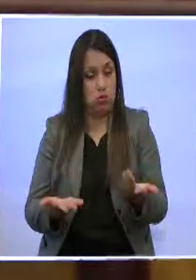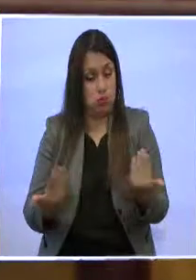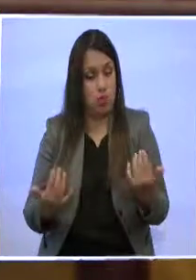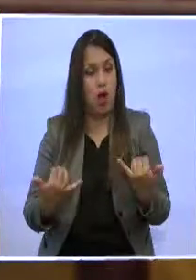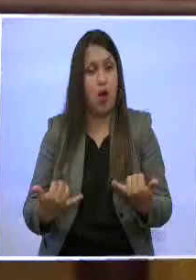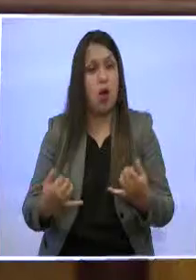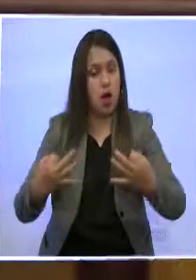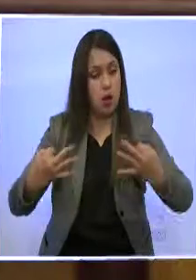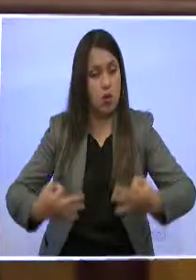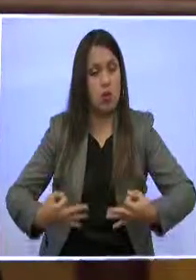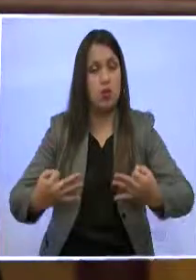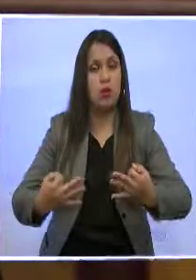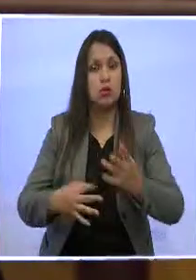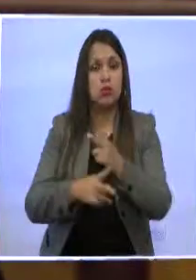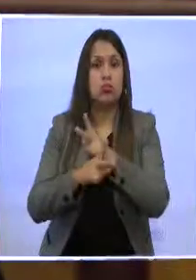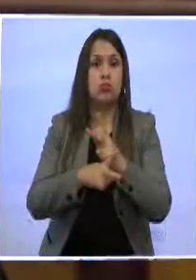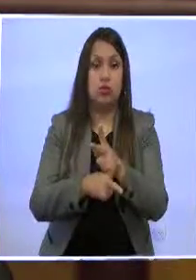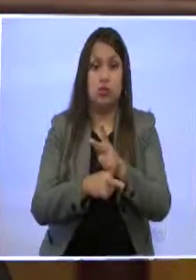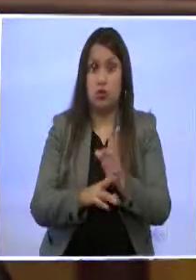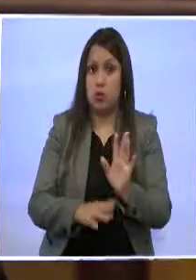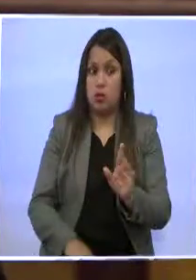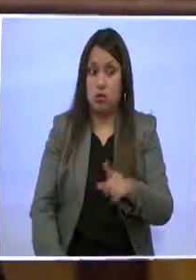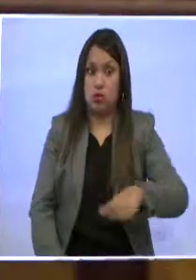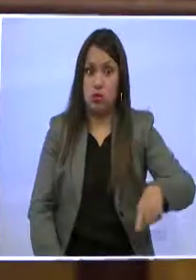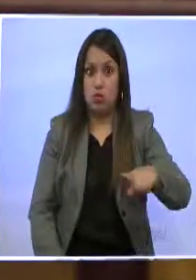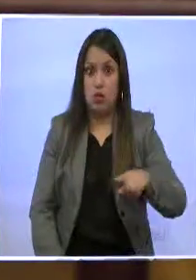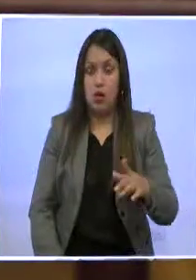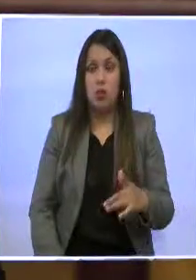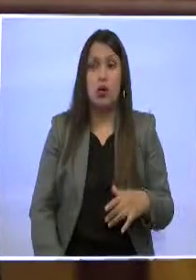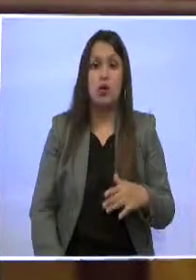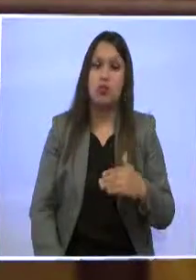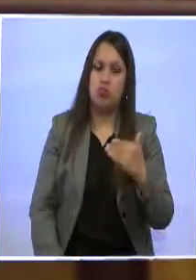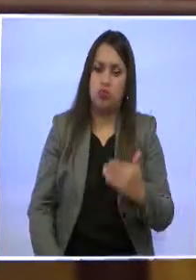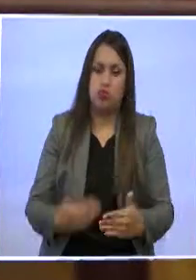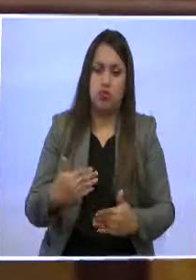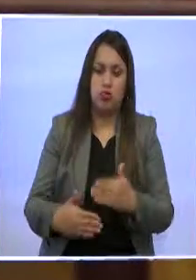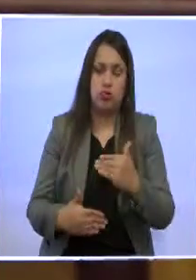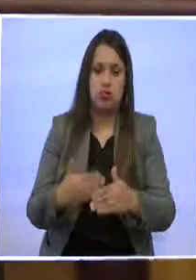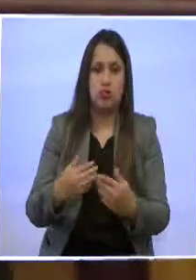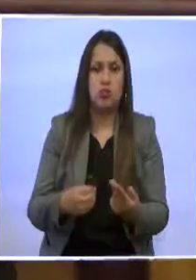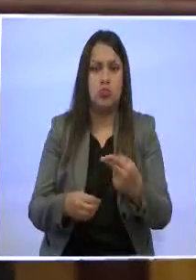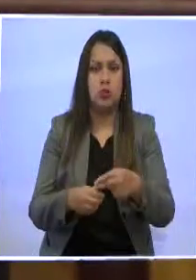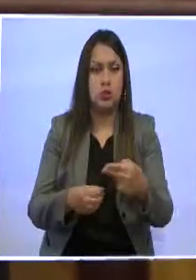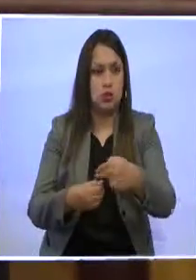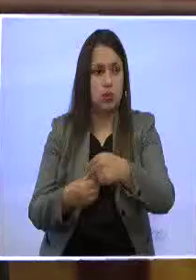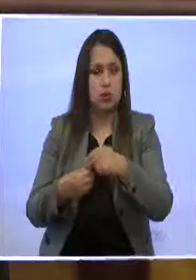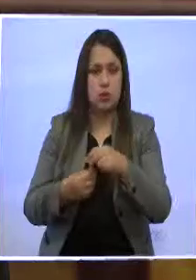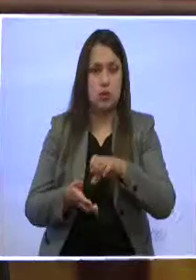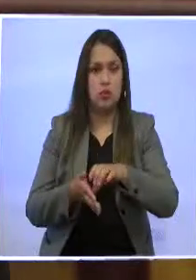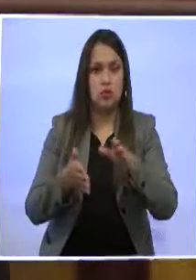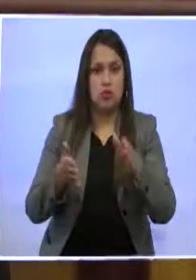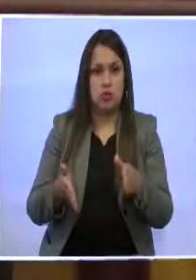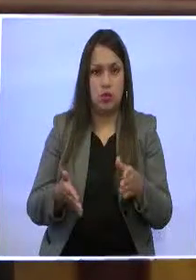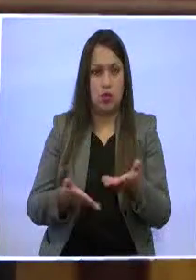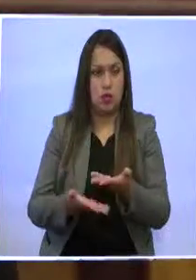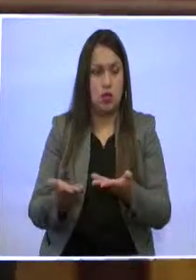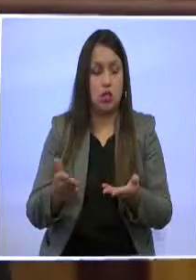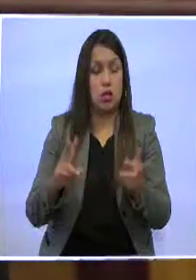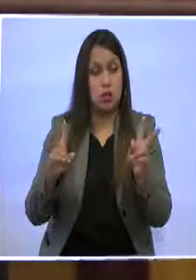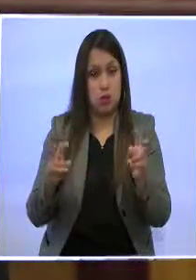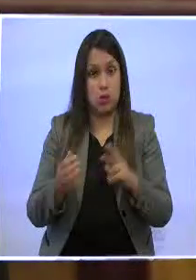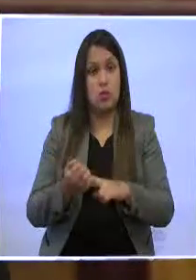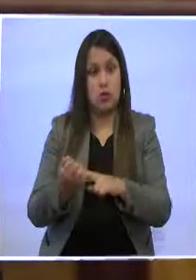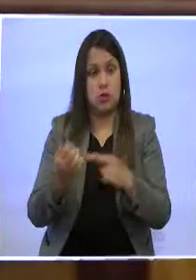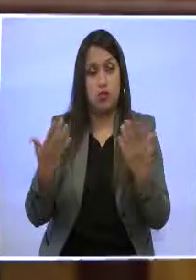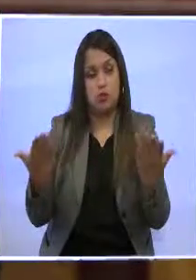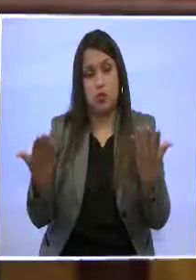y que sean cuidadosos en manejar otros procedimientos de participación ciudadana en la definición de la cosa pública. Y